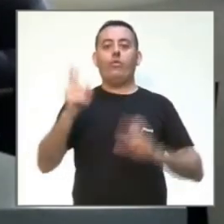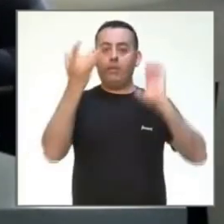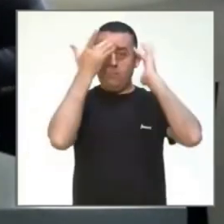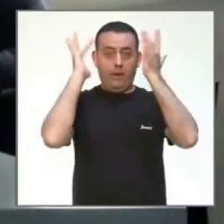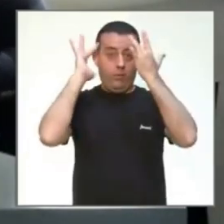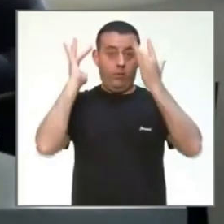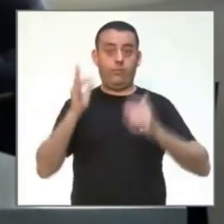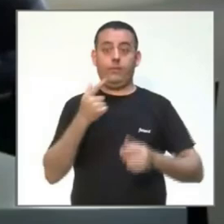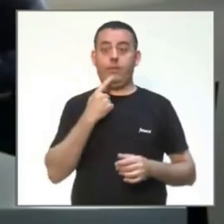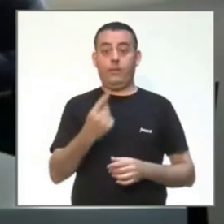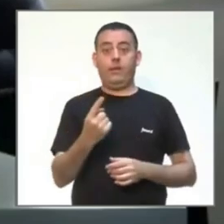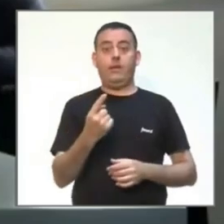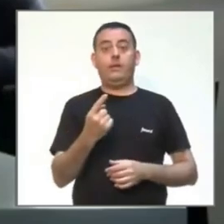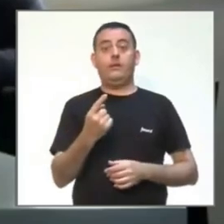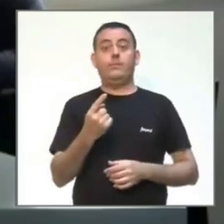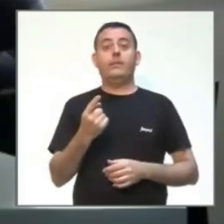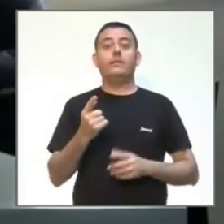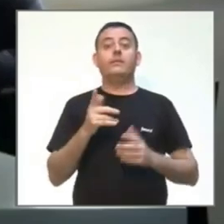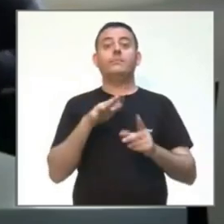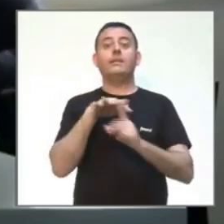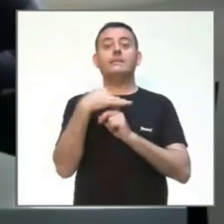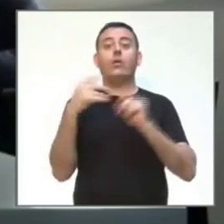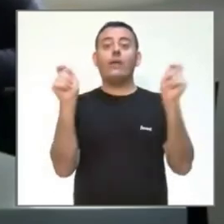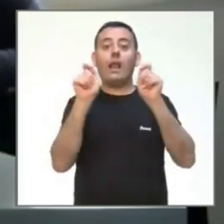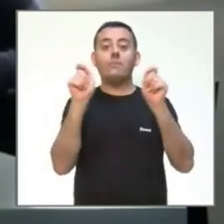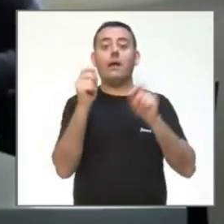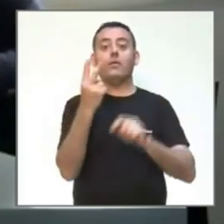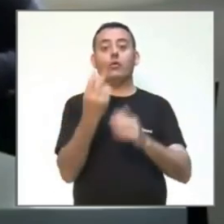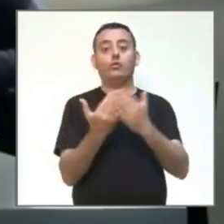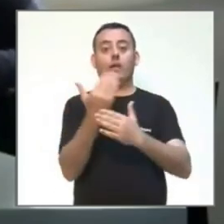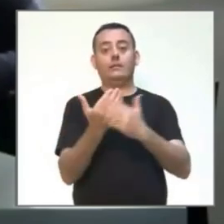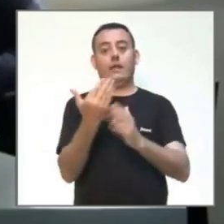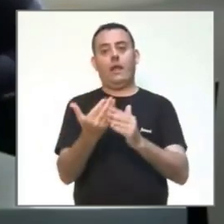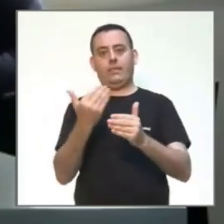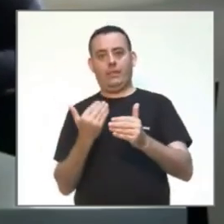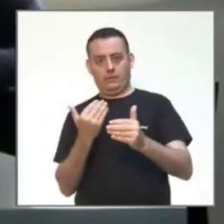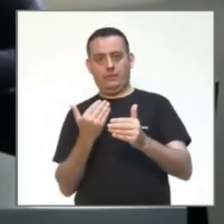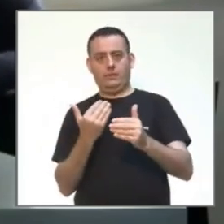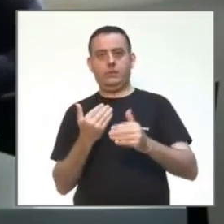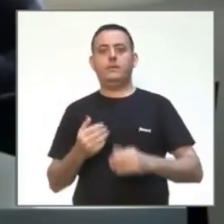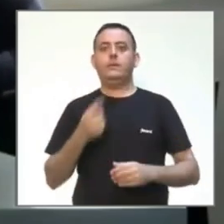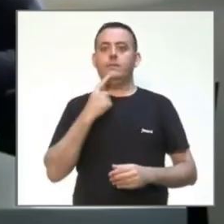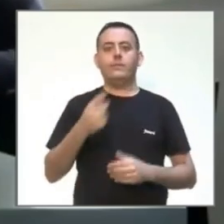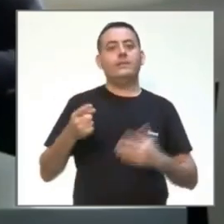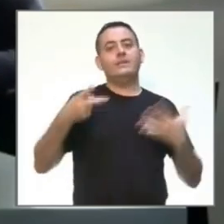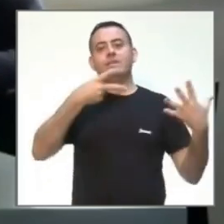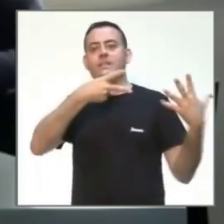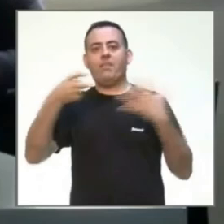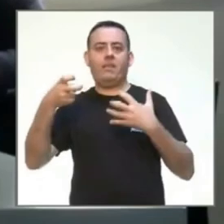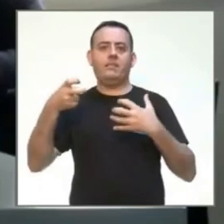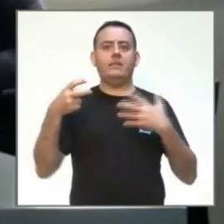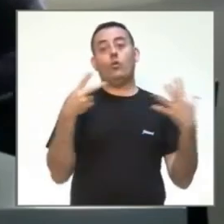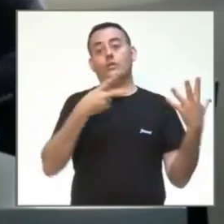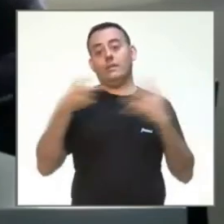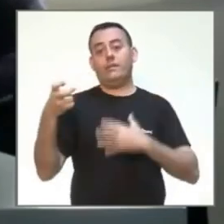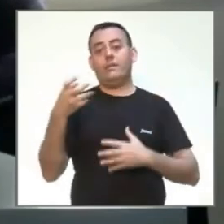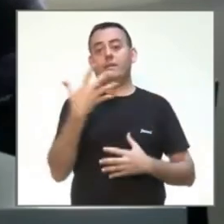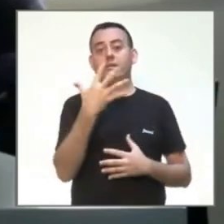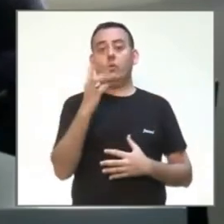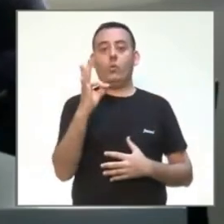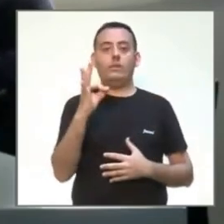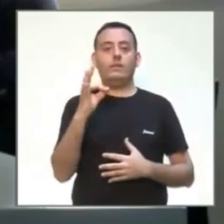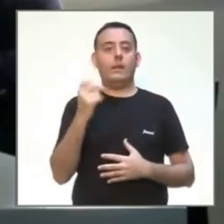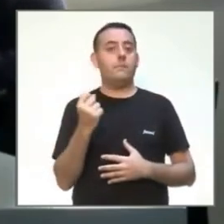es dos días previos al estado de alarma, ya nos daba aproximadamente 700.000 unidades, 750.000 unidades